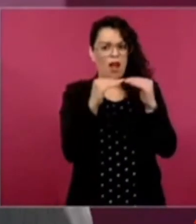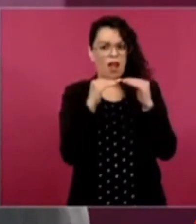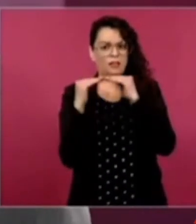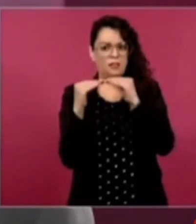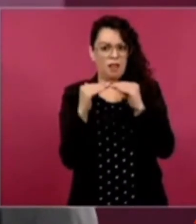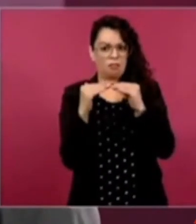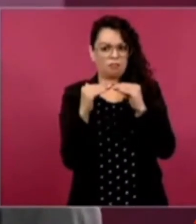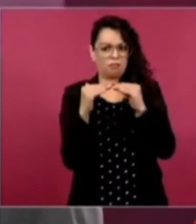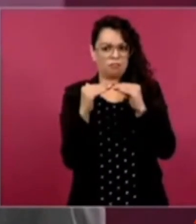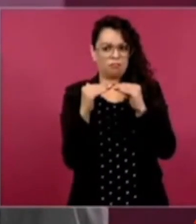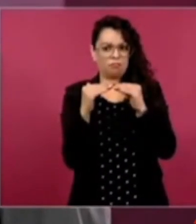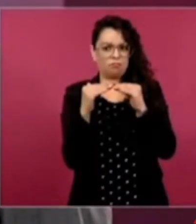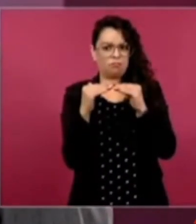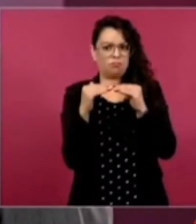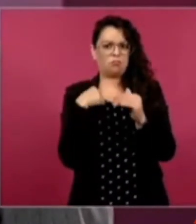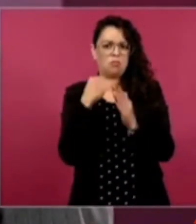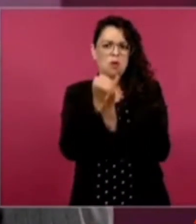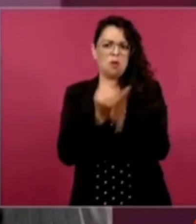hubiese habido dedazos,